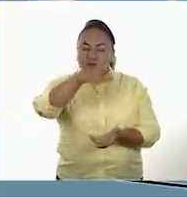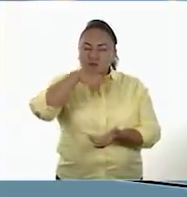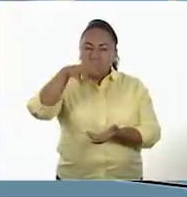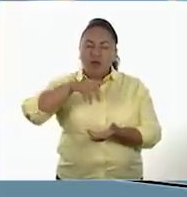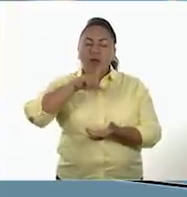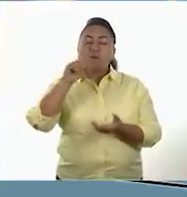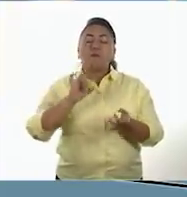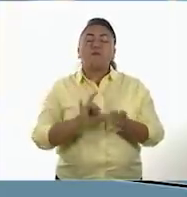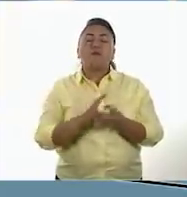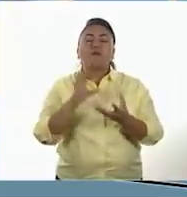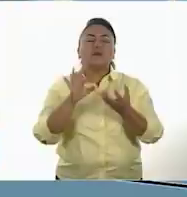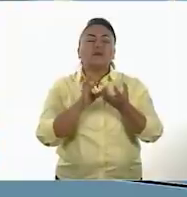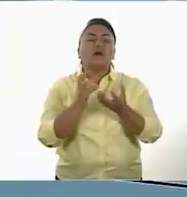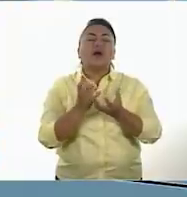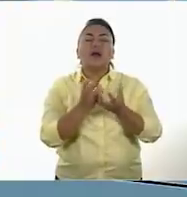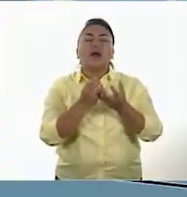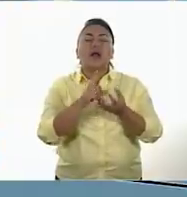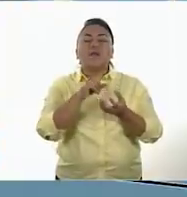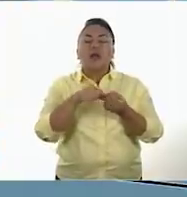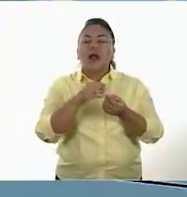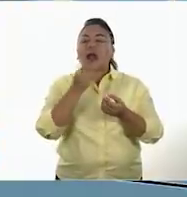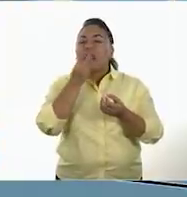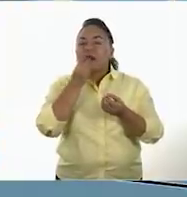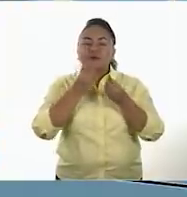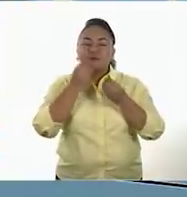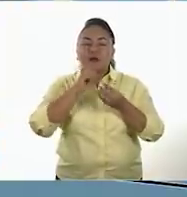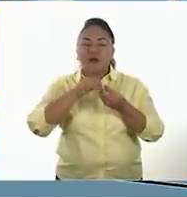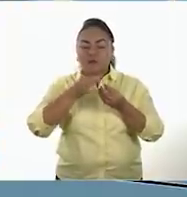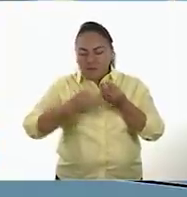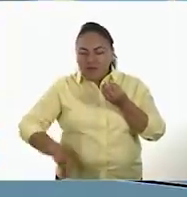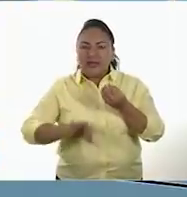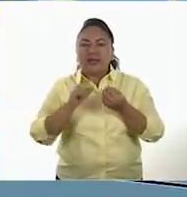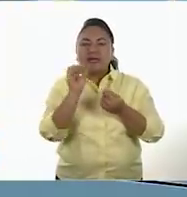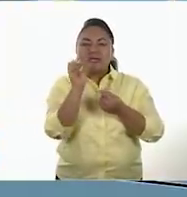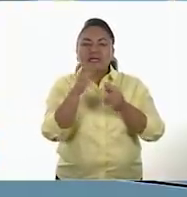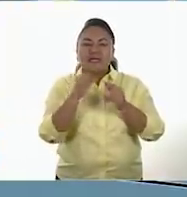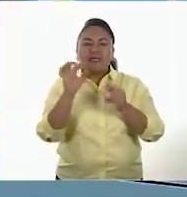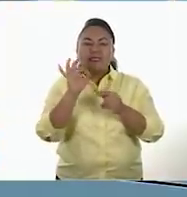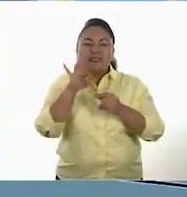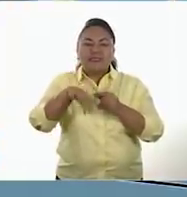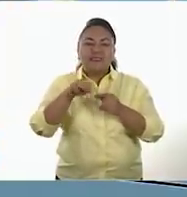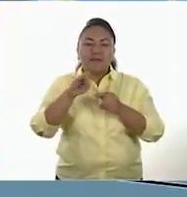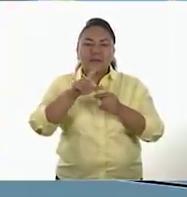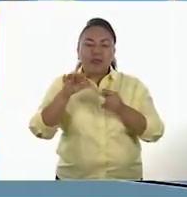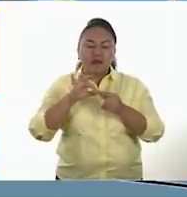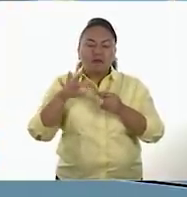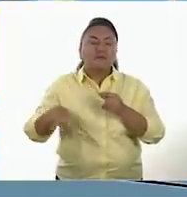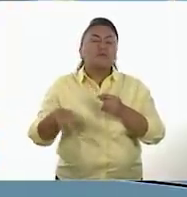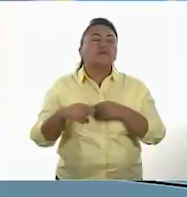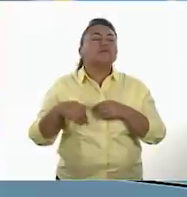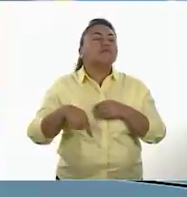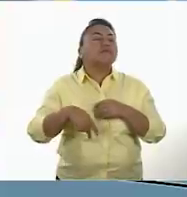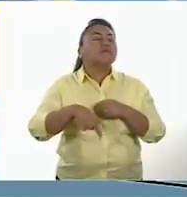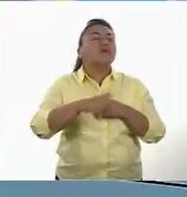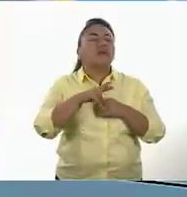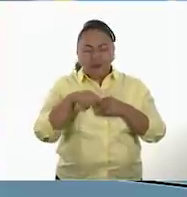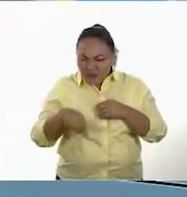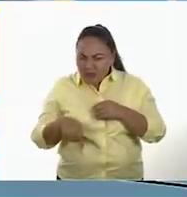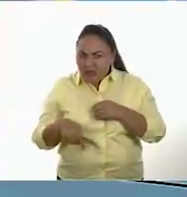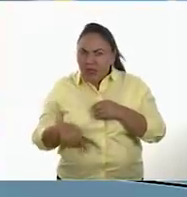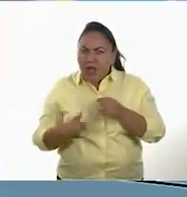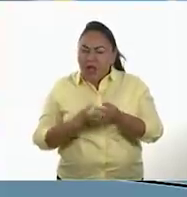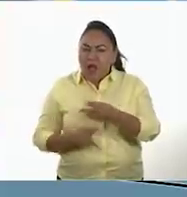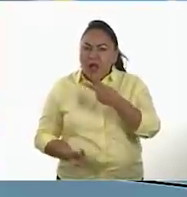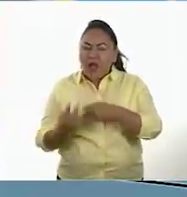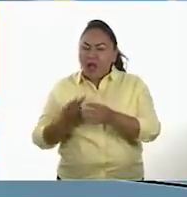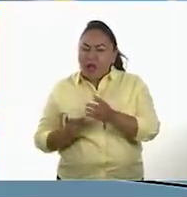dejaban semillas tiradas en el piso, al poco tiempo que volvían a regresar ellos por el cultivo, veían que había crecido una planta.